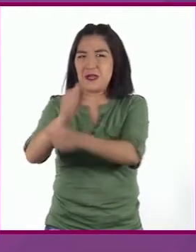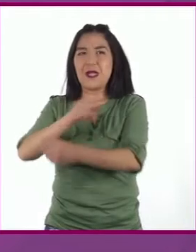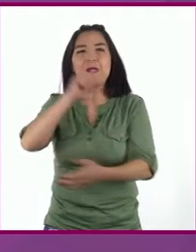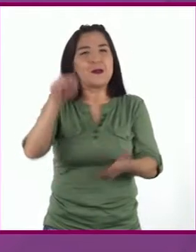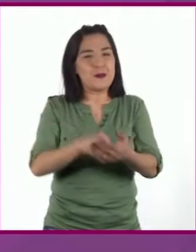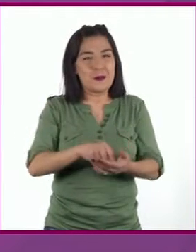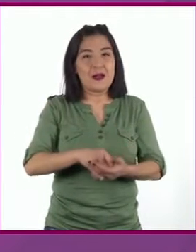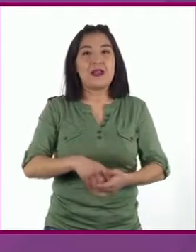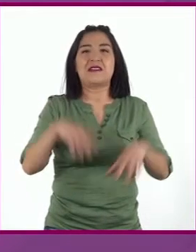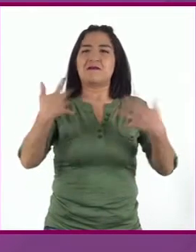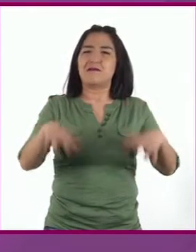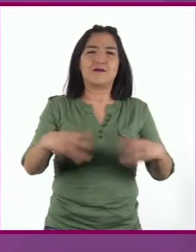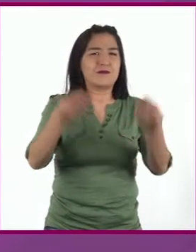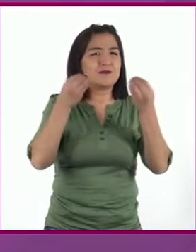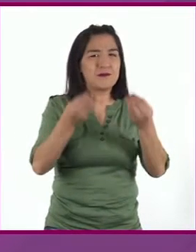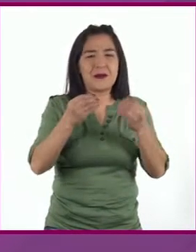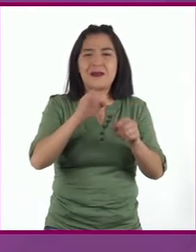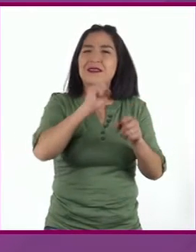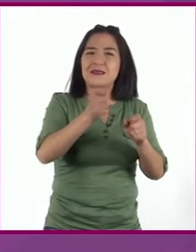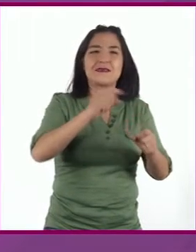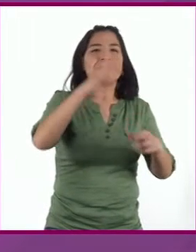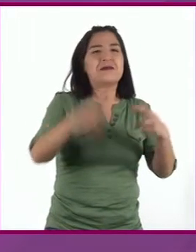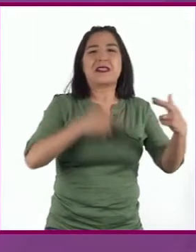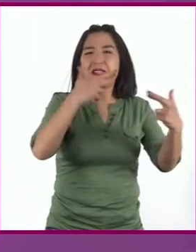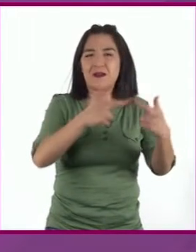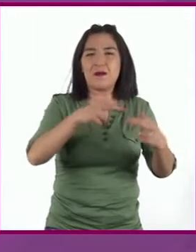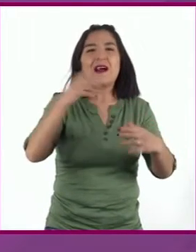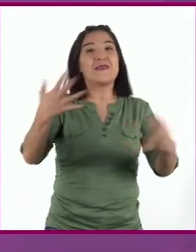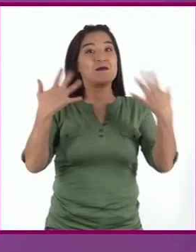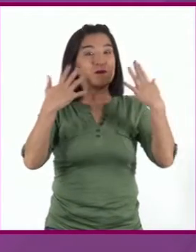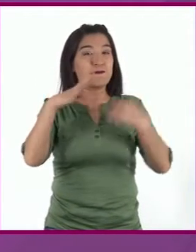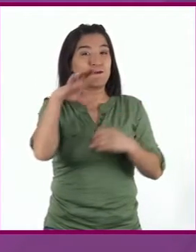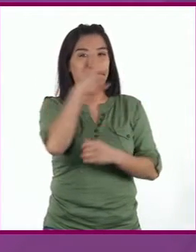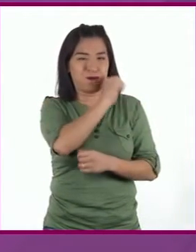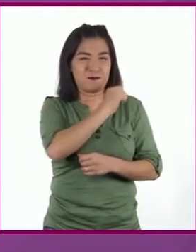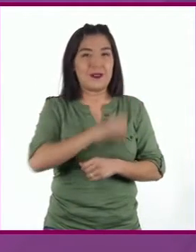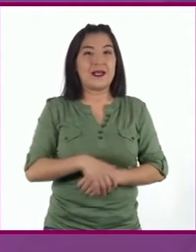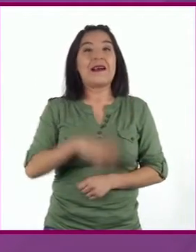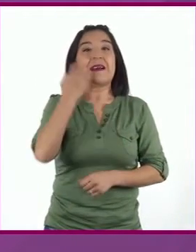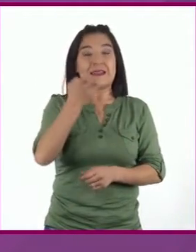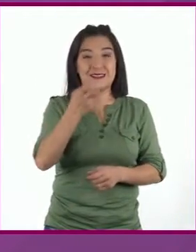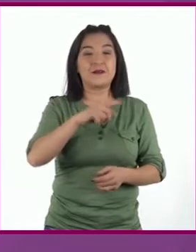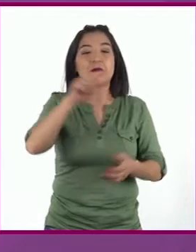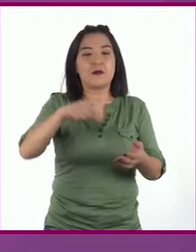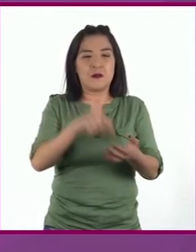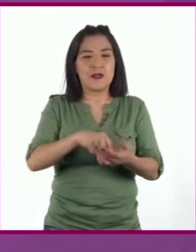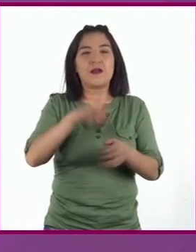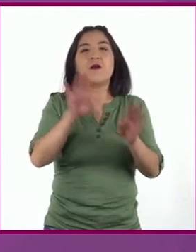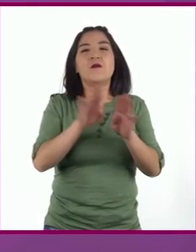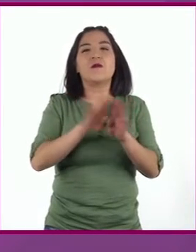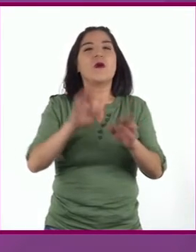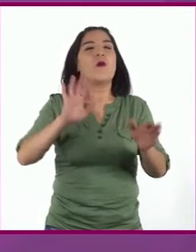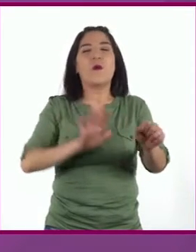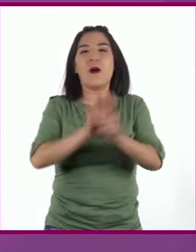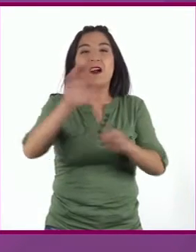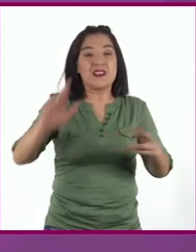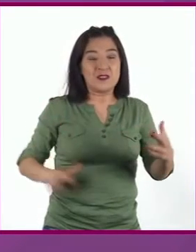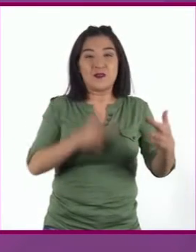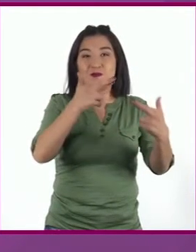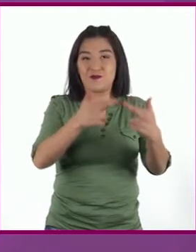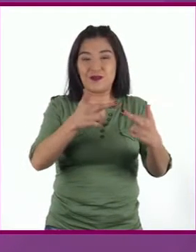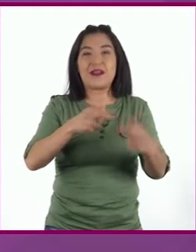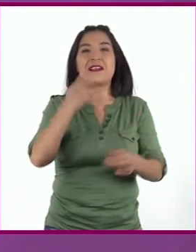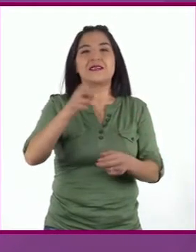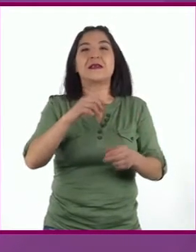Son abundantes y diversos en regiones tropicales Dicha diversidad decrece en regiones con bajas temperaturas